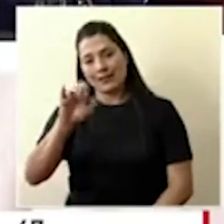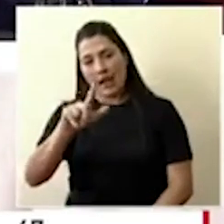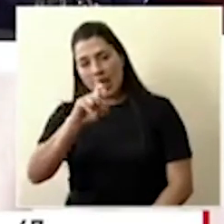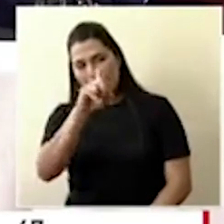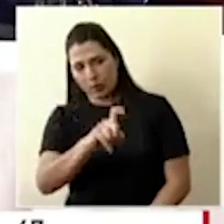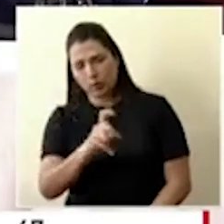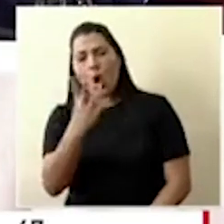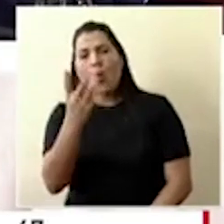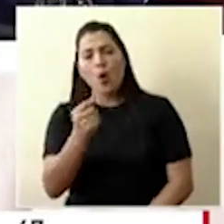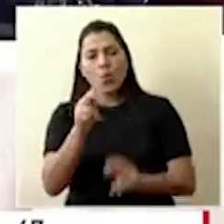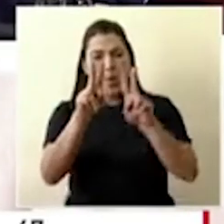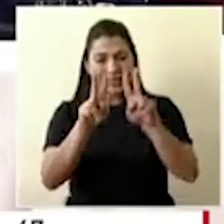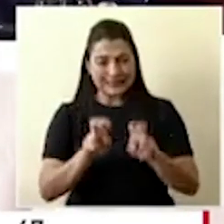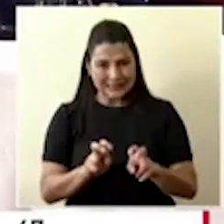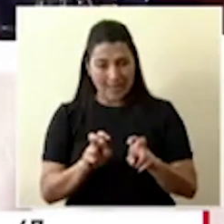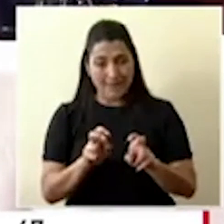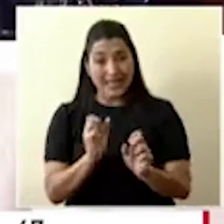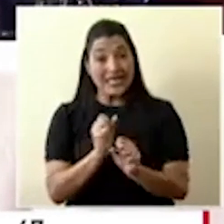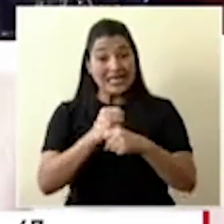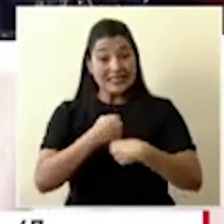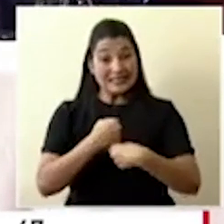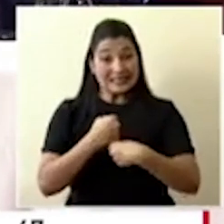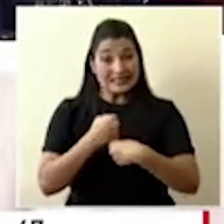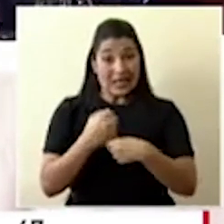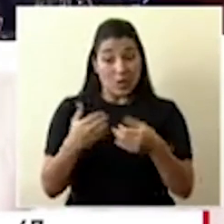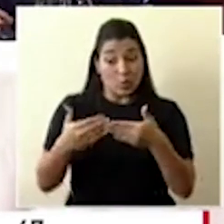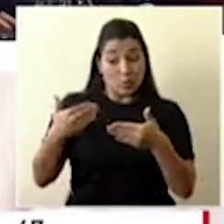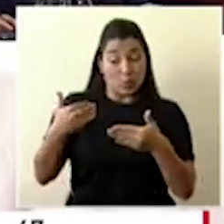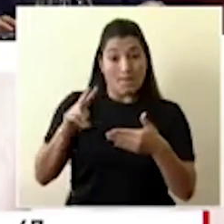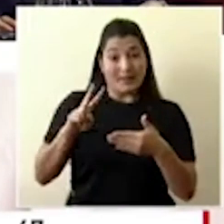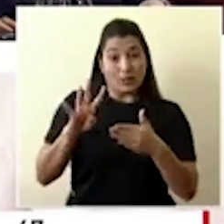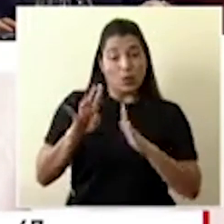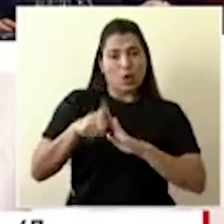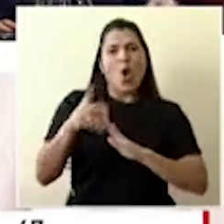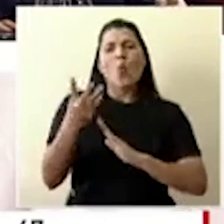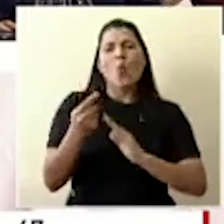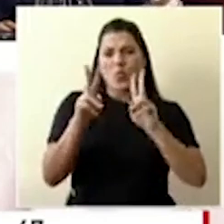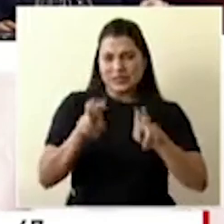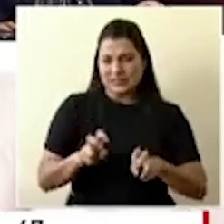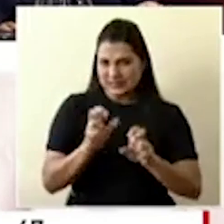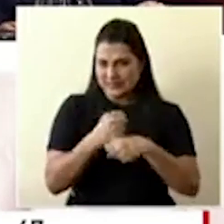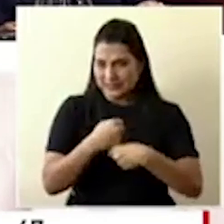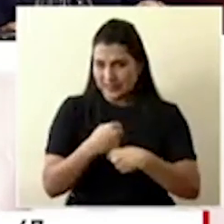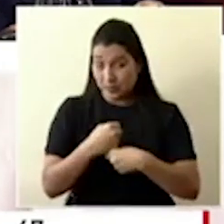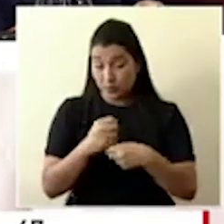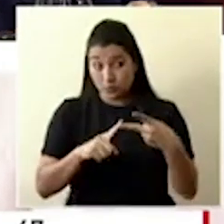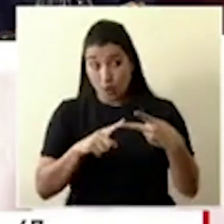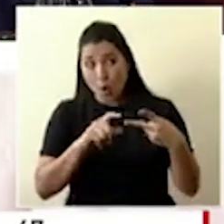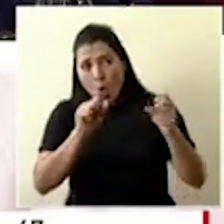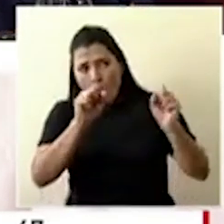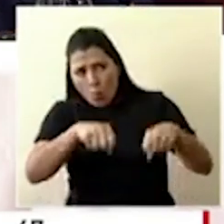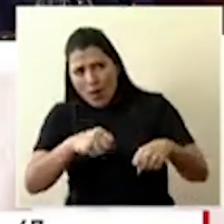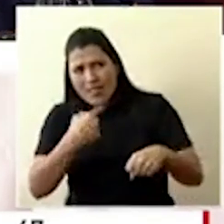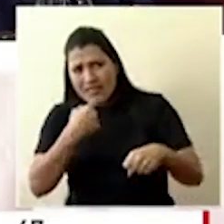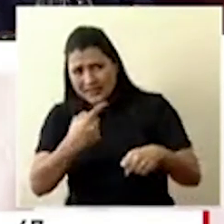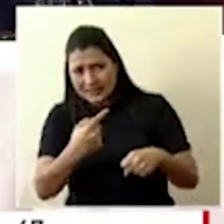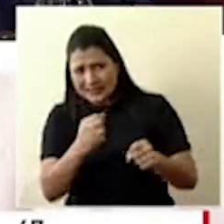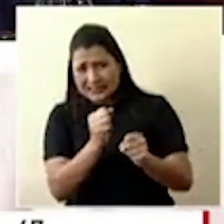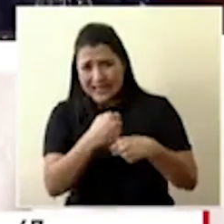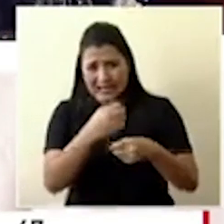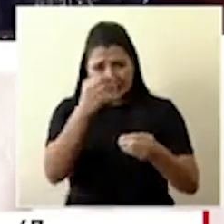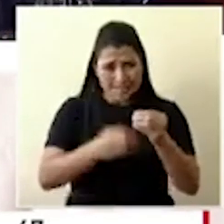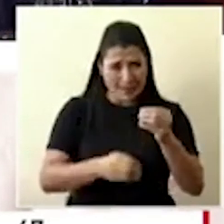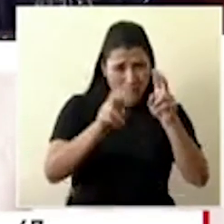pruebas se hicieron en las últimas 24 horas? ¿Podría confirmar si la razón por la que se está haciendo menos pruebas,